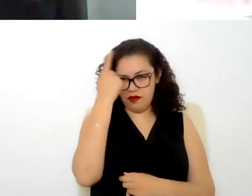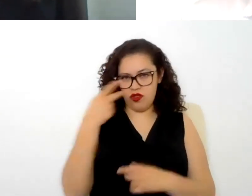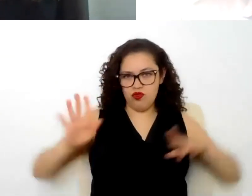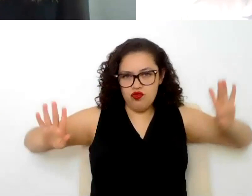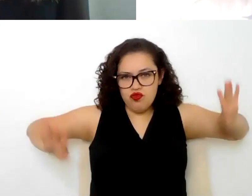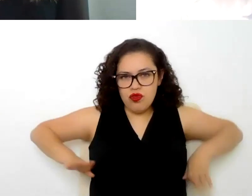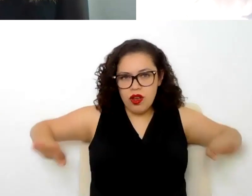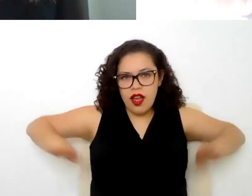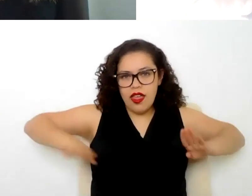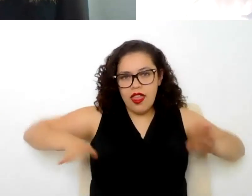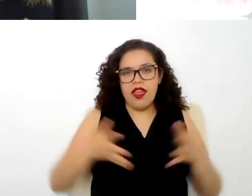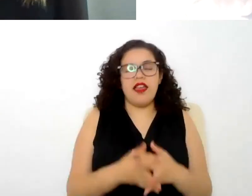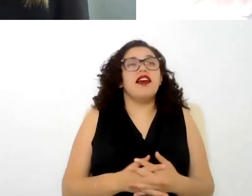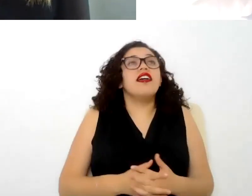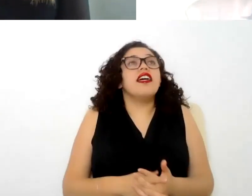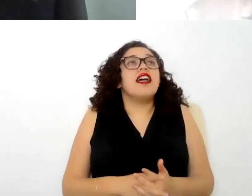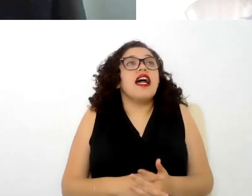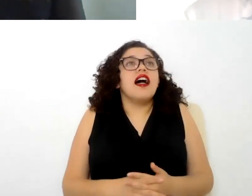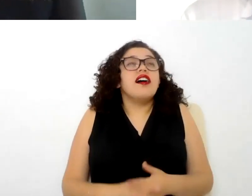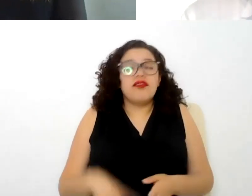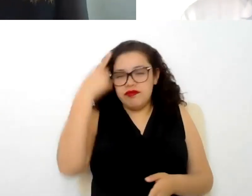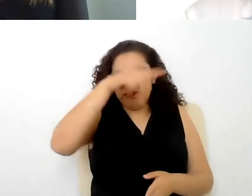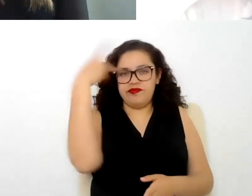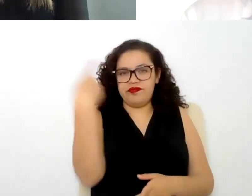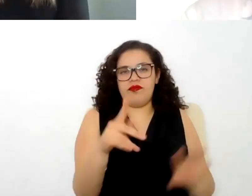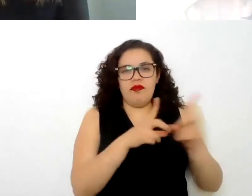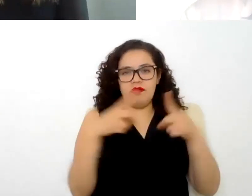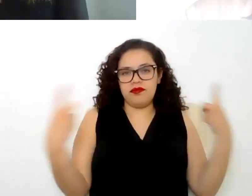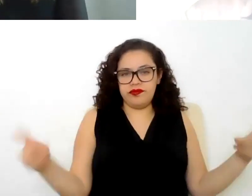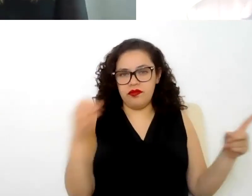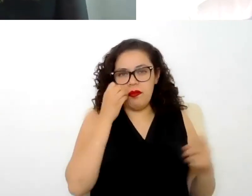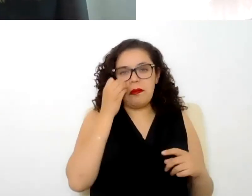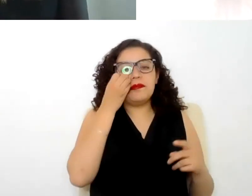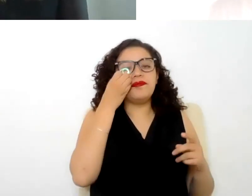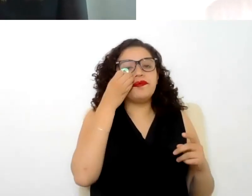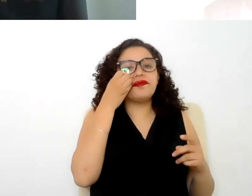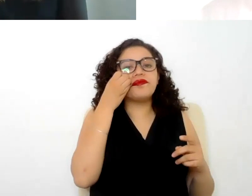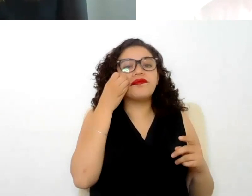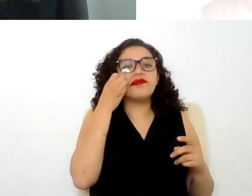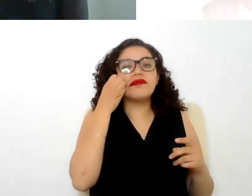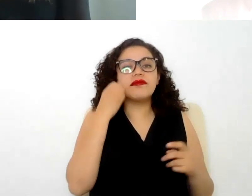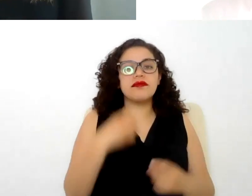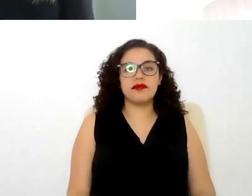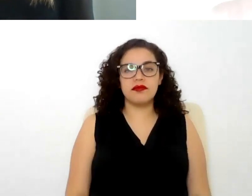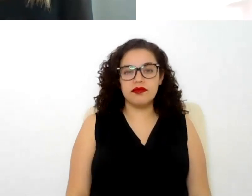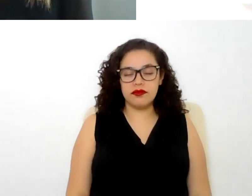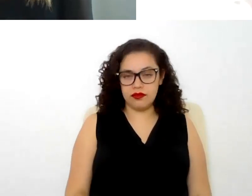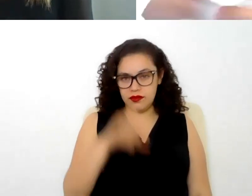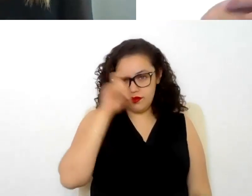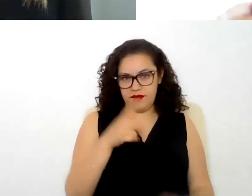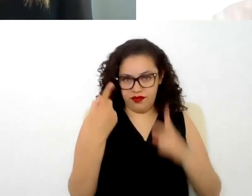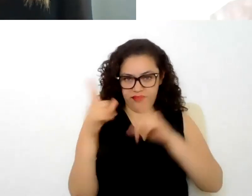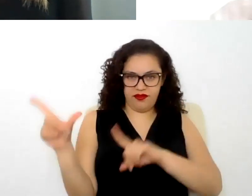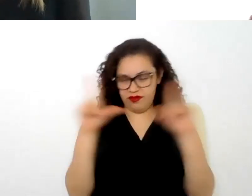de el desarrollo de ese puesto porque como bien lo indicábamos también en las